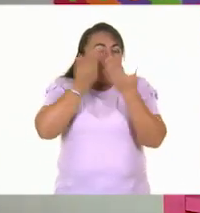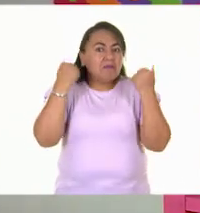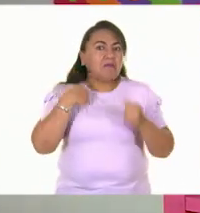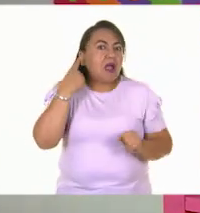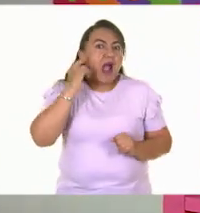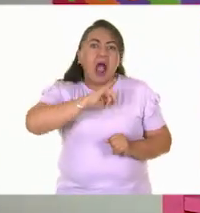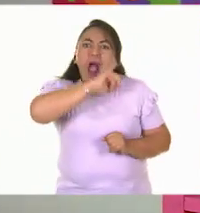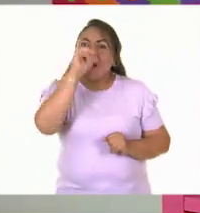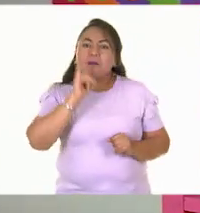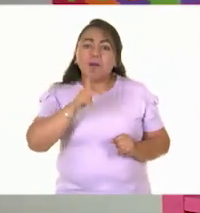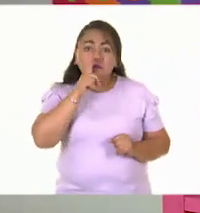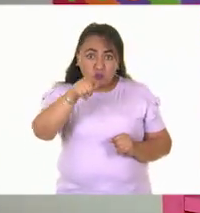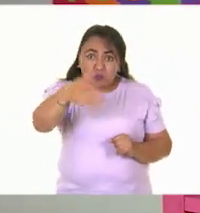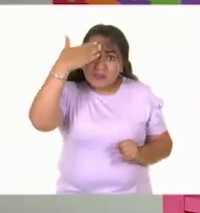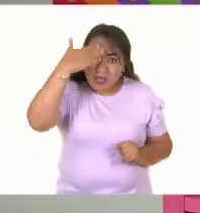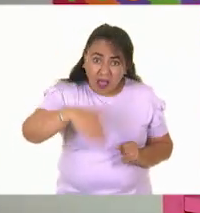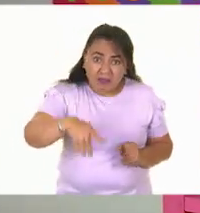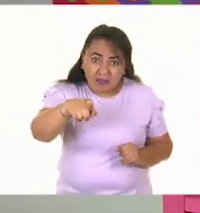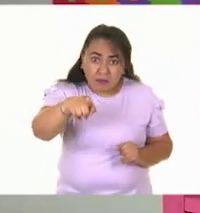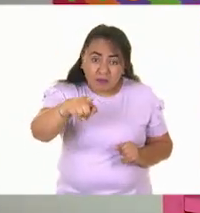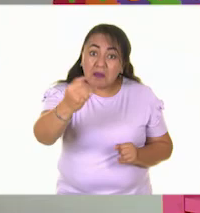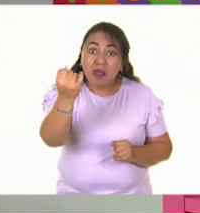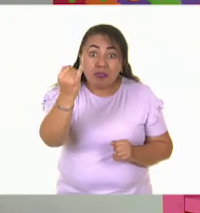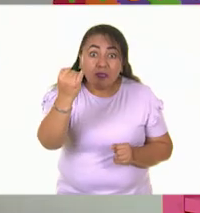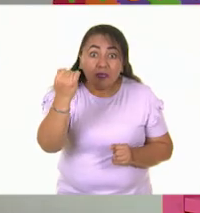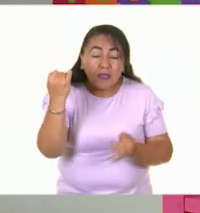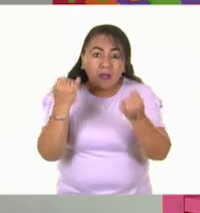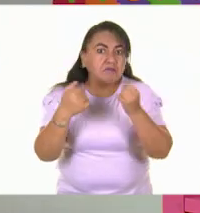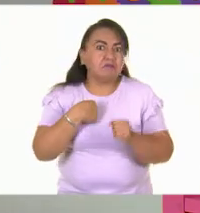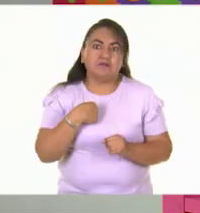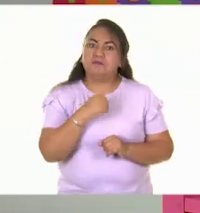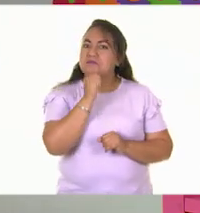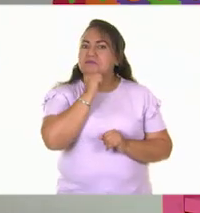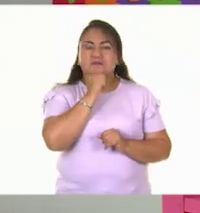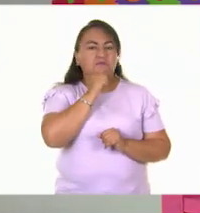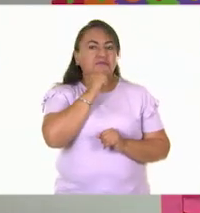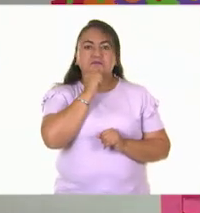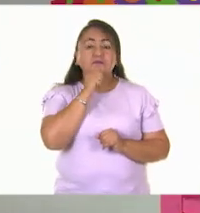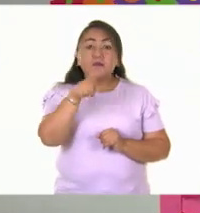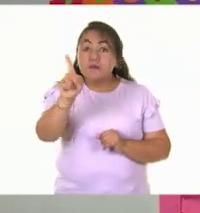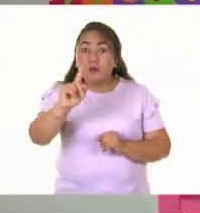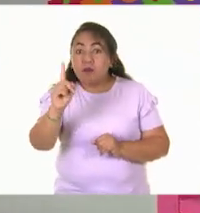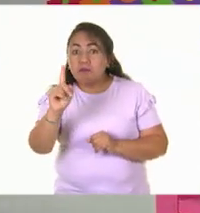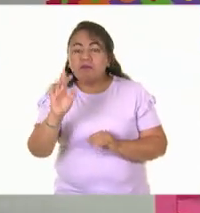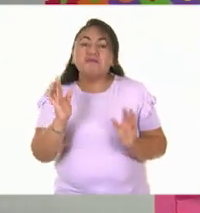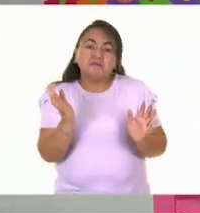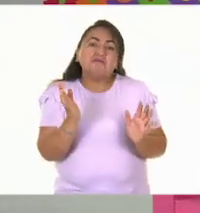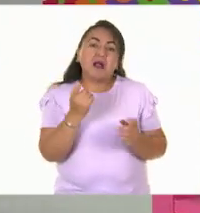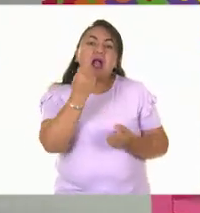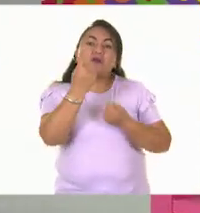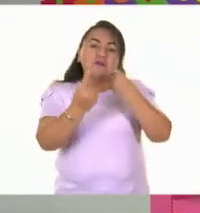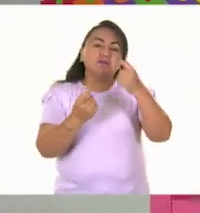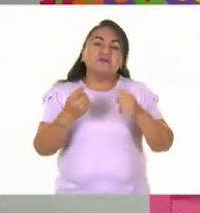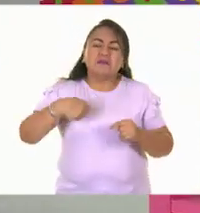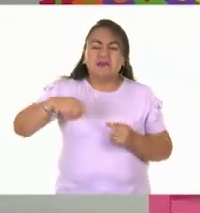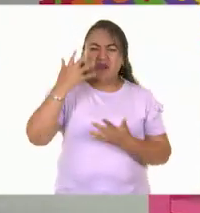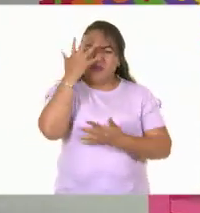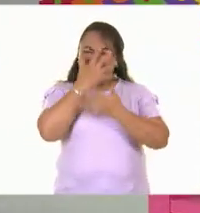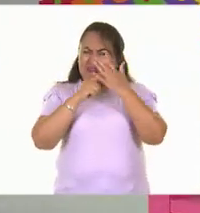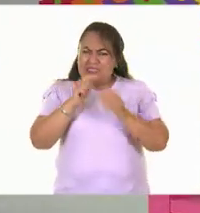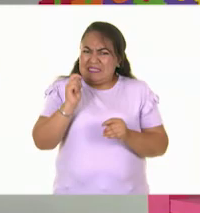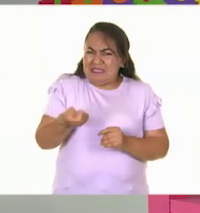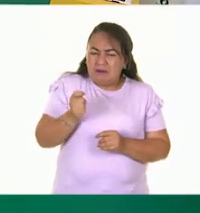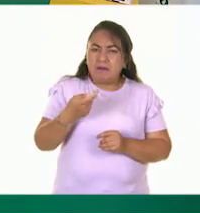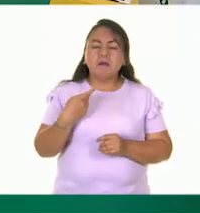escuchado la palabra. ¿Ustedes ya la habían escuchado? ¡Sí! Yo no. No, tampoco la habías escuchado. Estábamos un poquito confundidos.